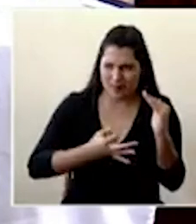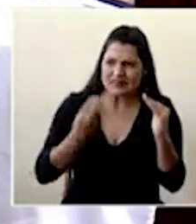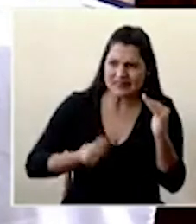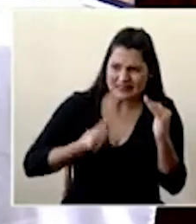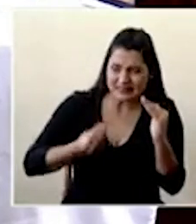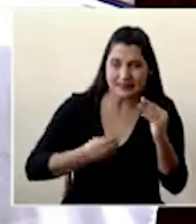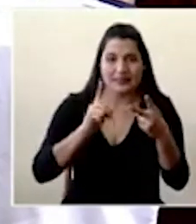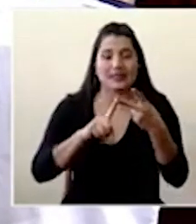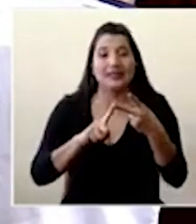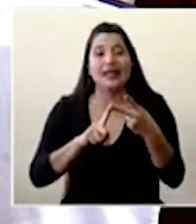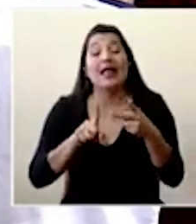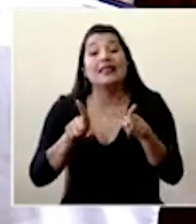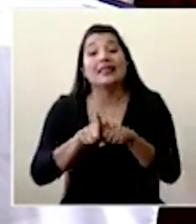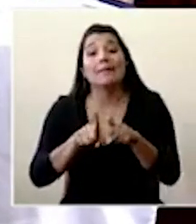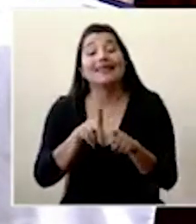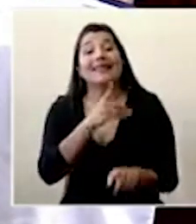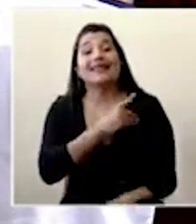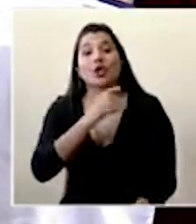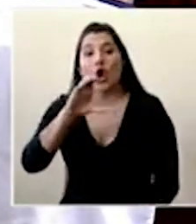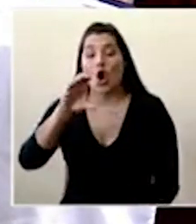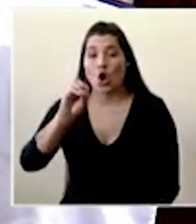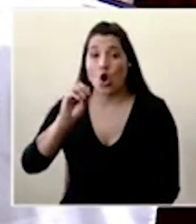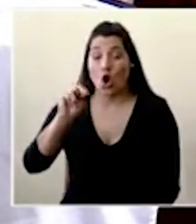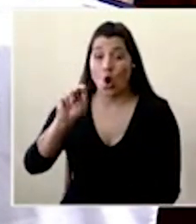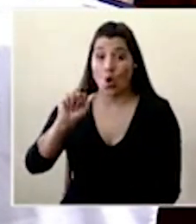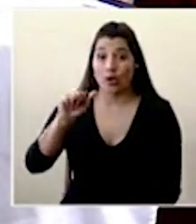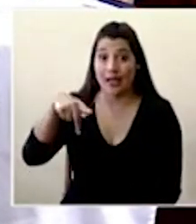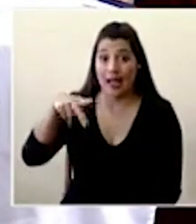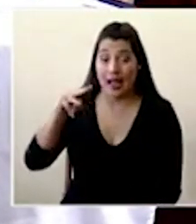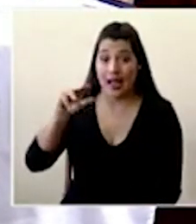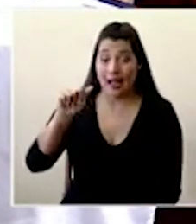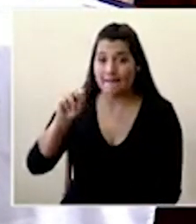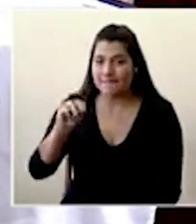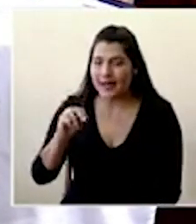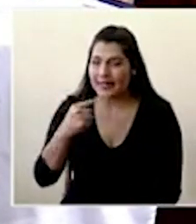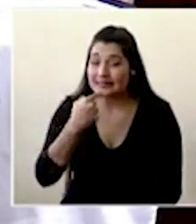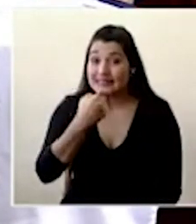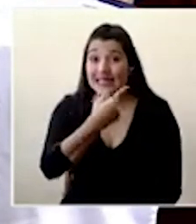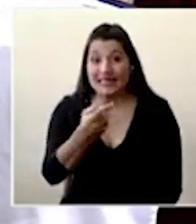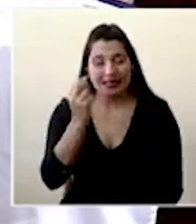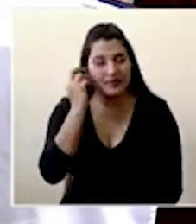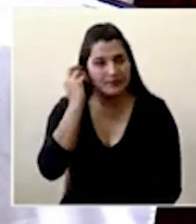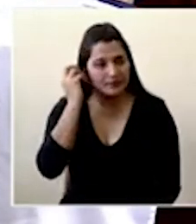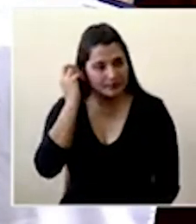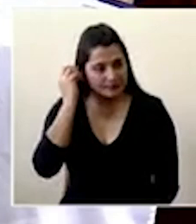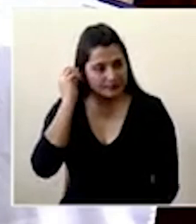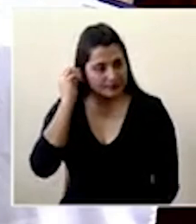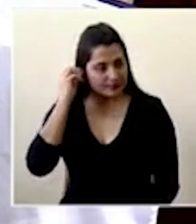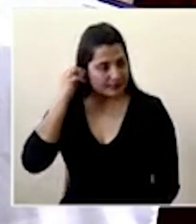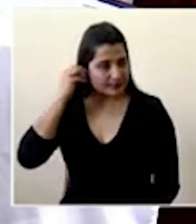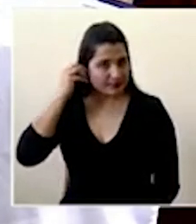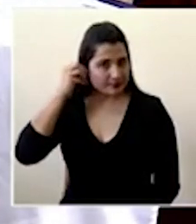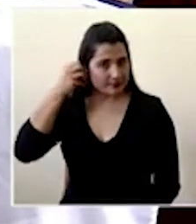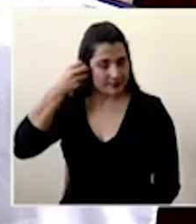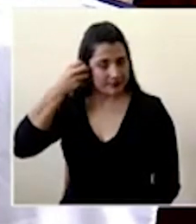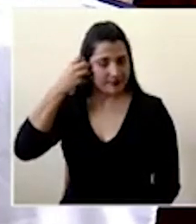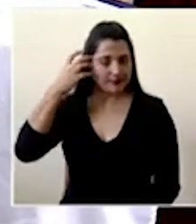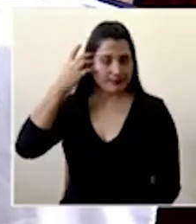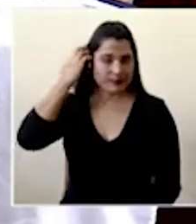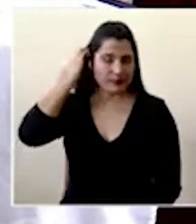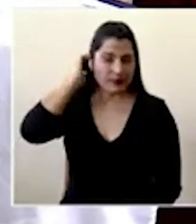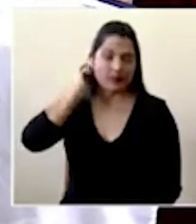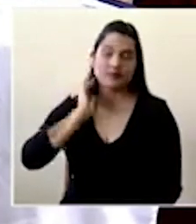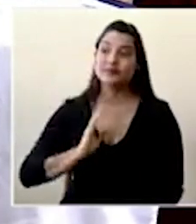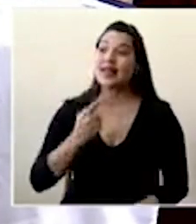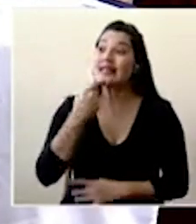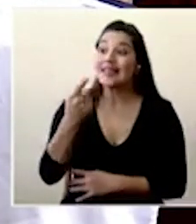Emiliana Rivera director de CONAPAN dijo que la orden del ministerio de salud es que no se reciban nuevos ingresos en los hogares de ancianos reconoció que en el San